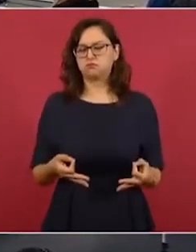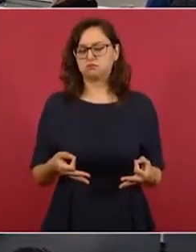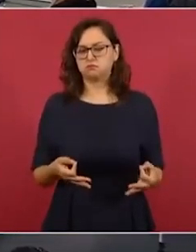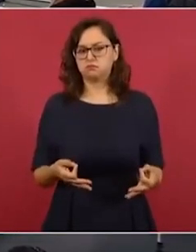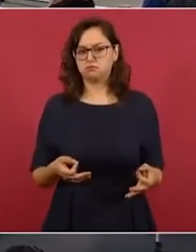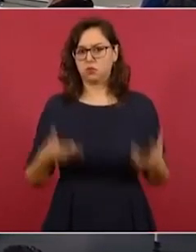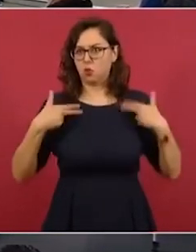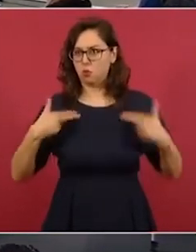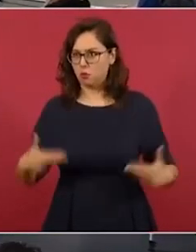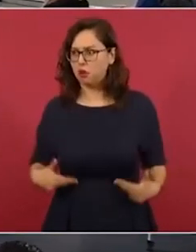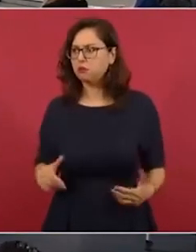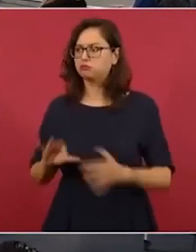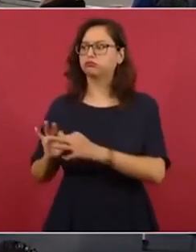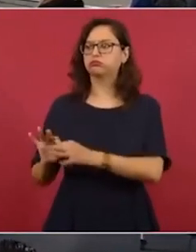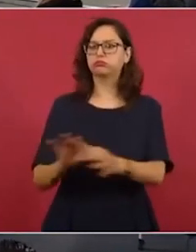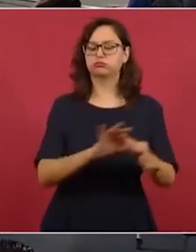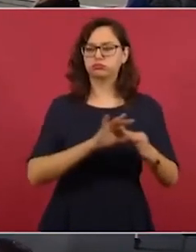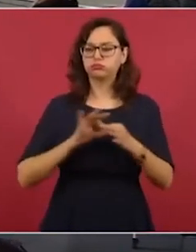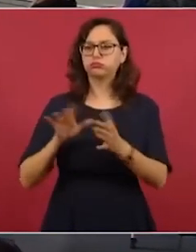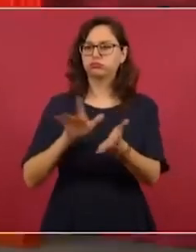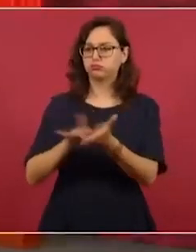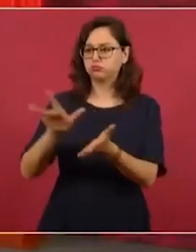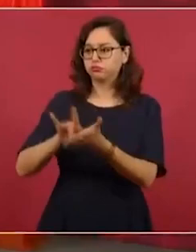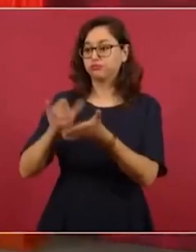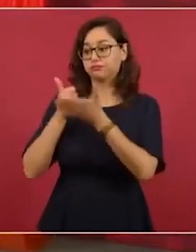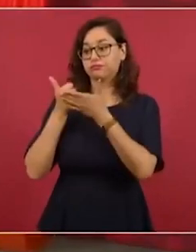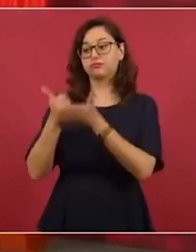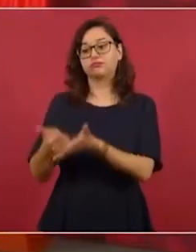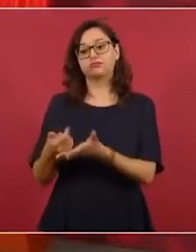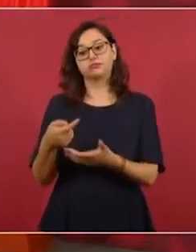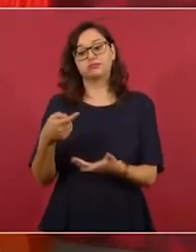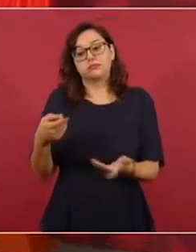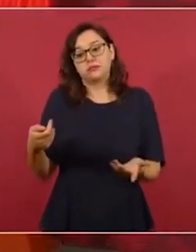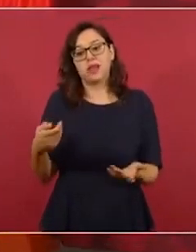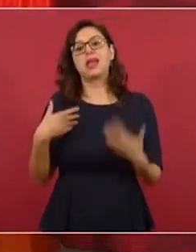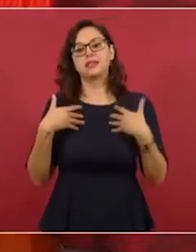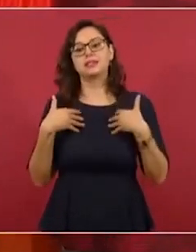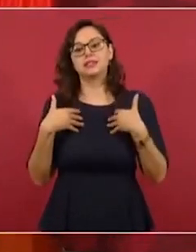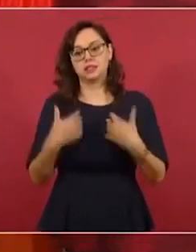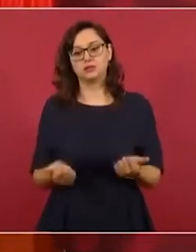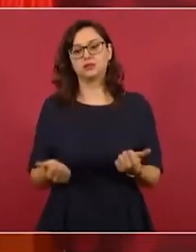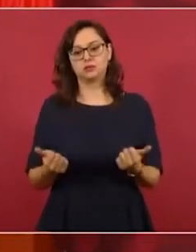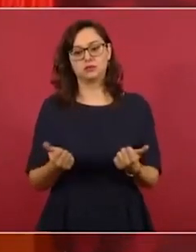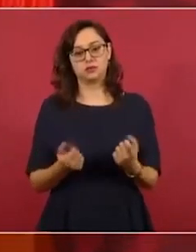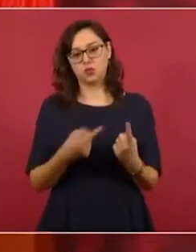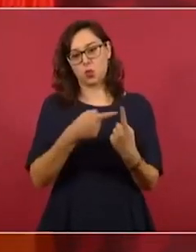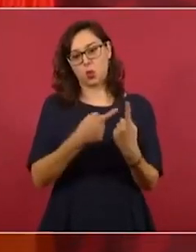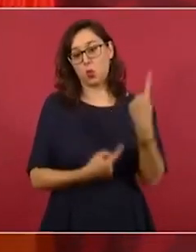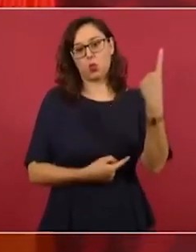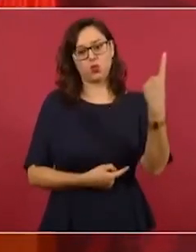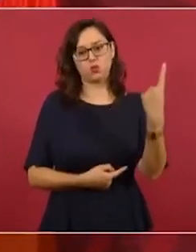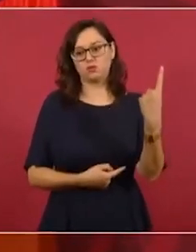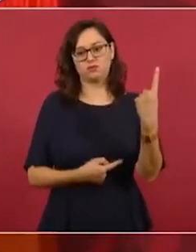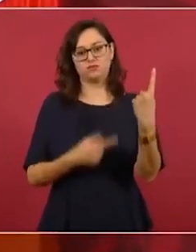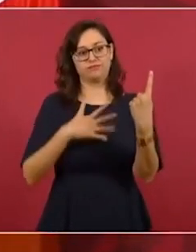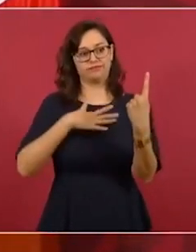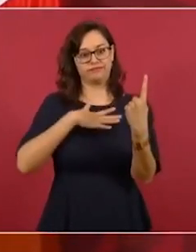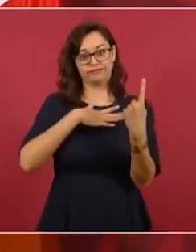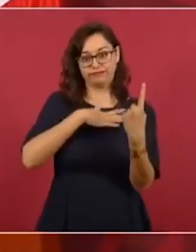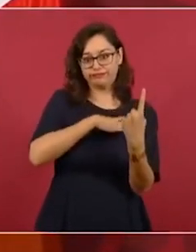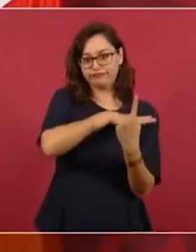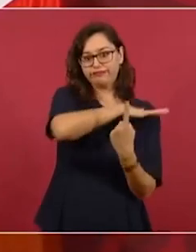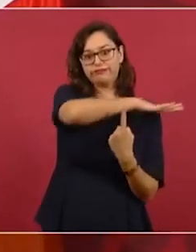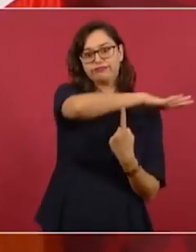por estos malandrines a los que hice